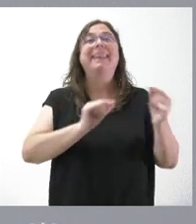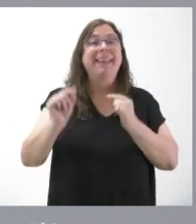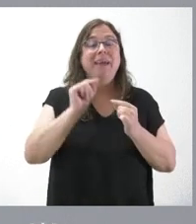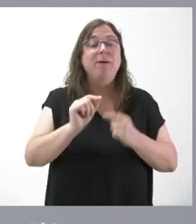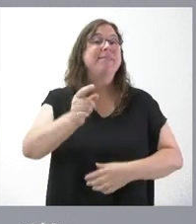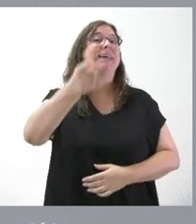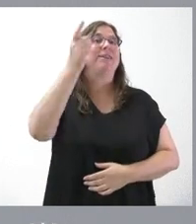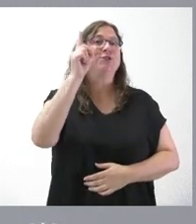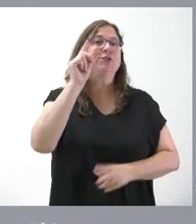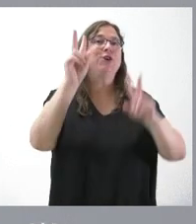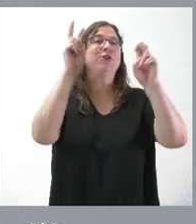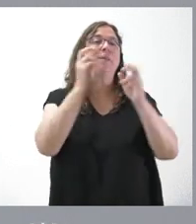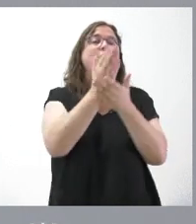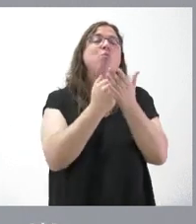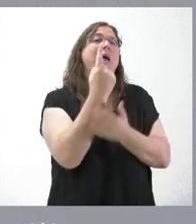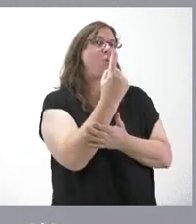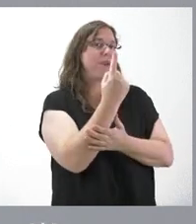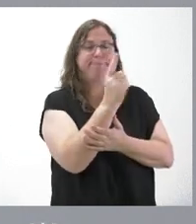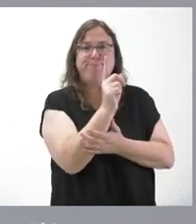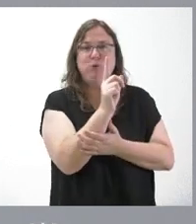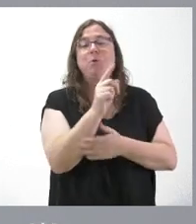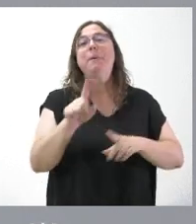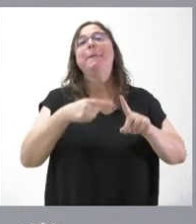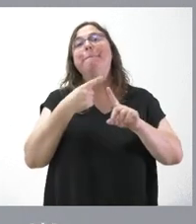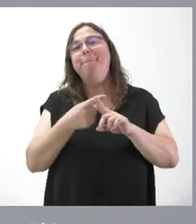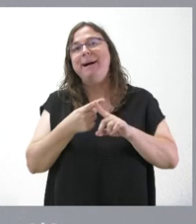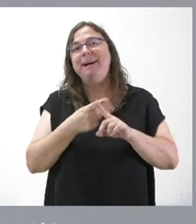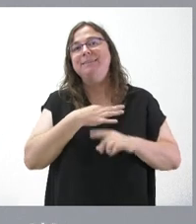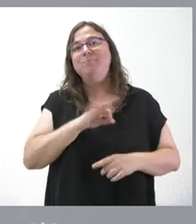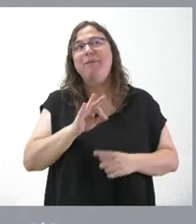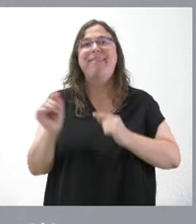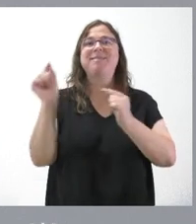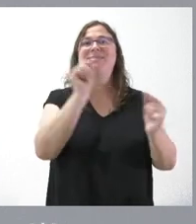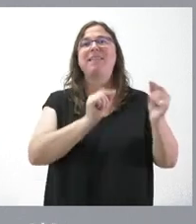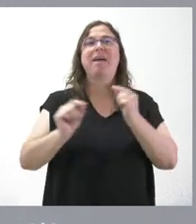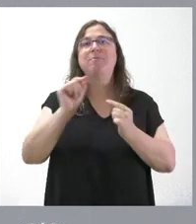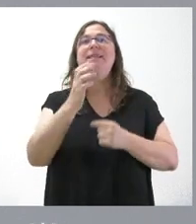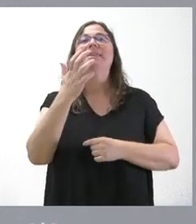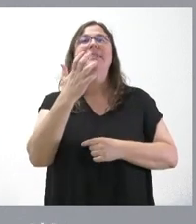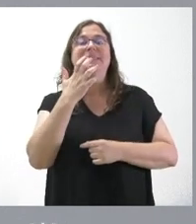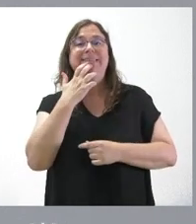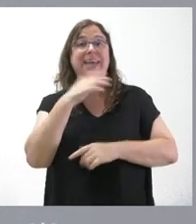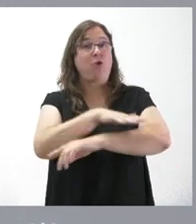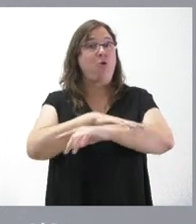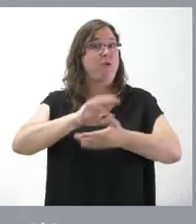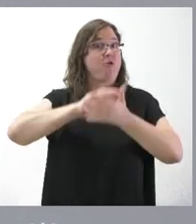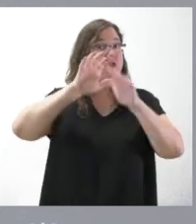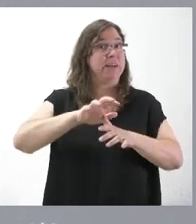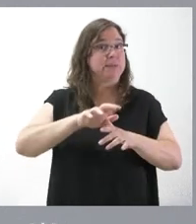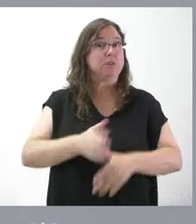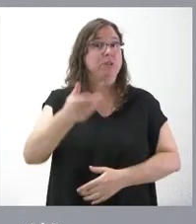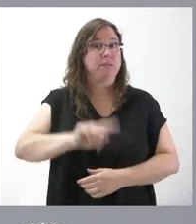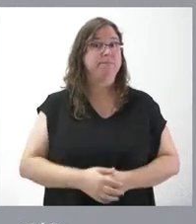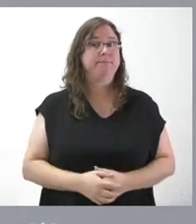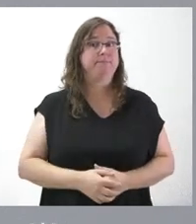pensando solo en una comunidad autónoma, y tampoco sea un debate en el que la contribución desde el Gobierno de Castilla y León pueda ser determinante.